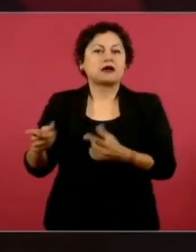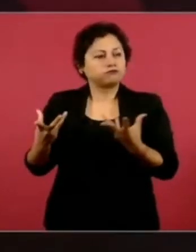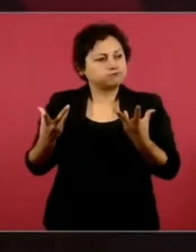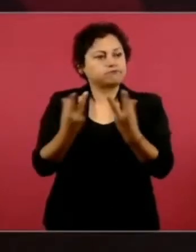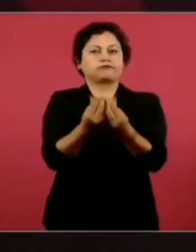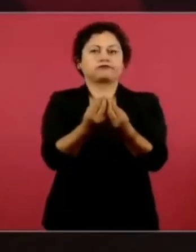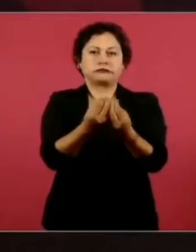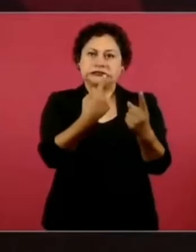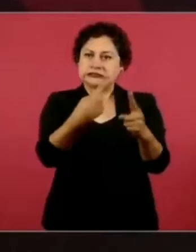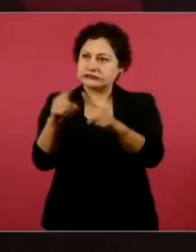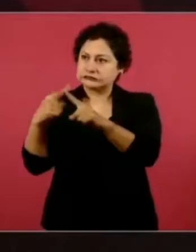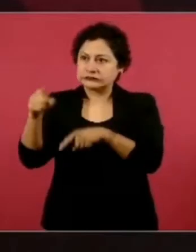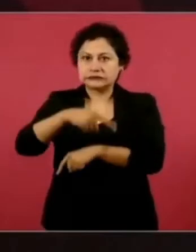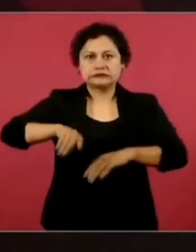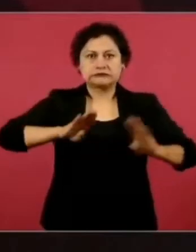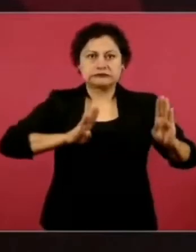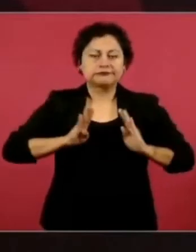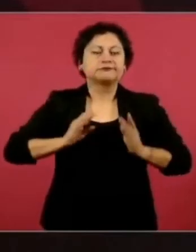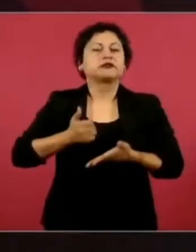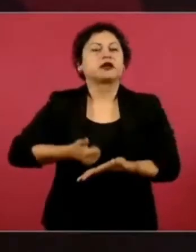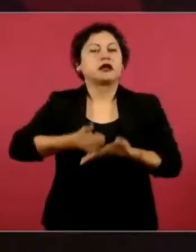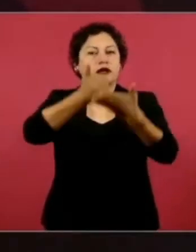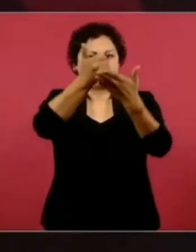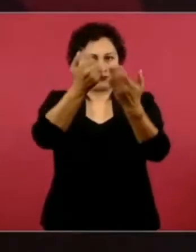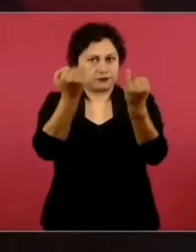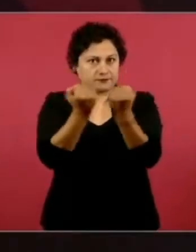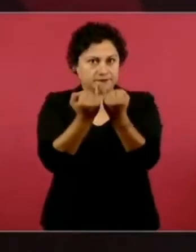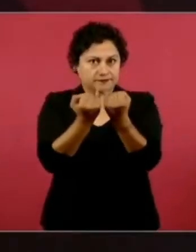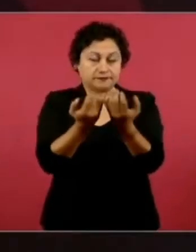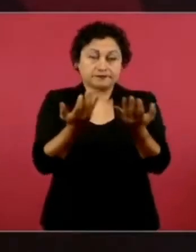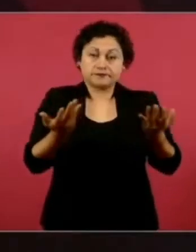por finalizar el gobierno,